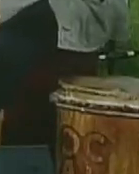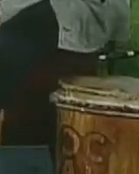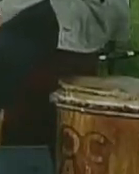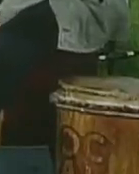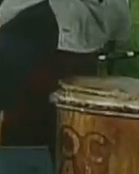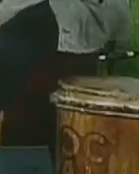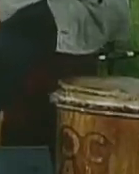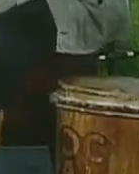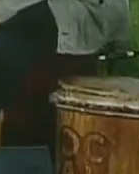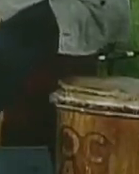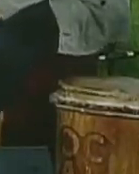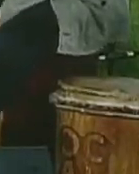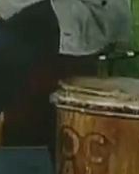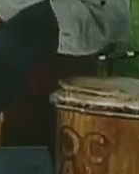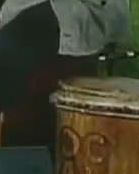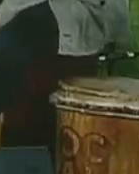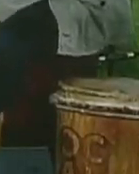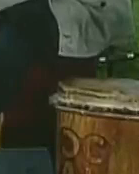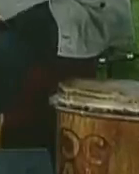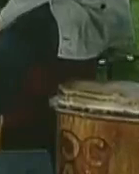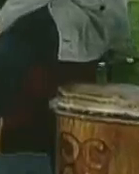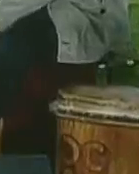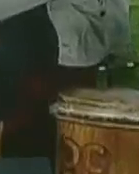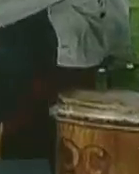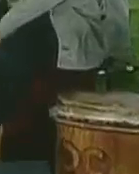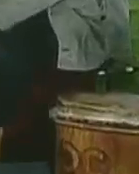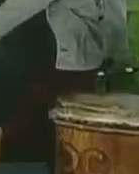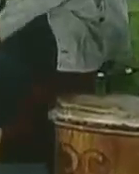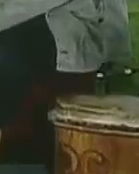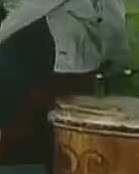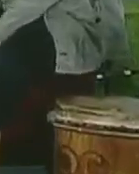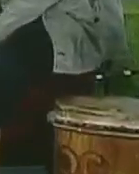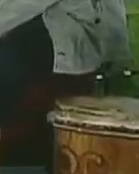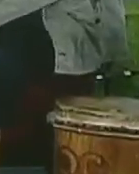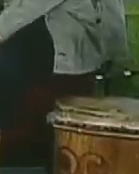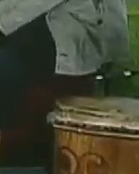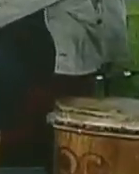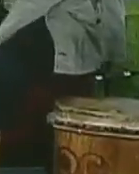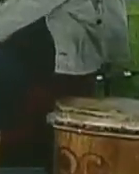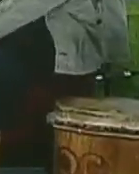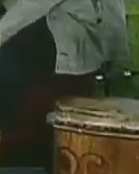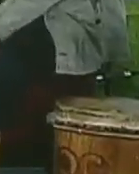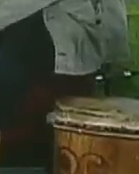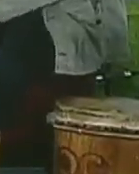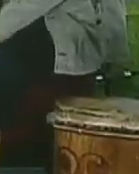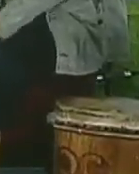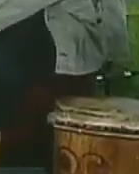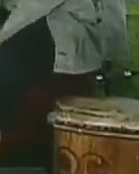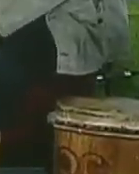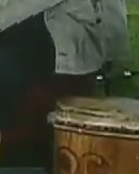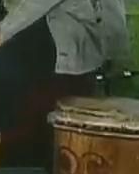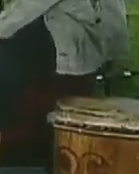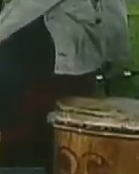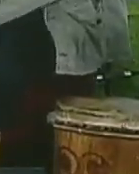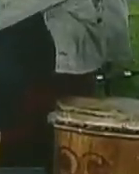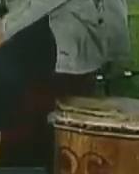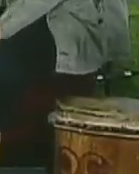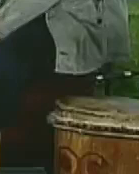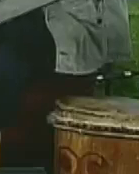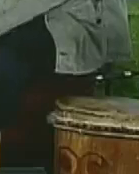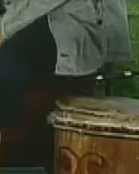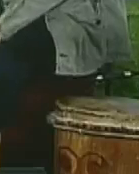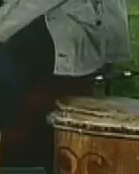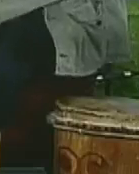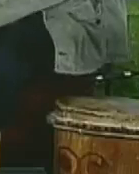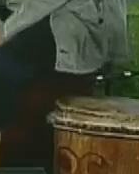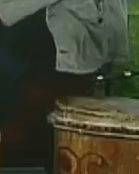también, fue aprobada, una red venezolana, de saberes, en torno, a este tema, la inclusión, de una encuesta,